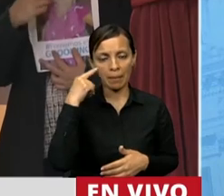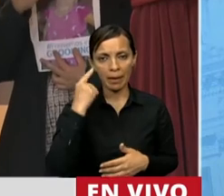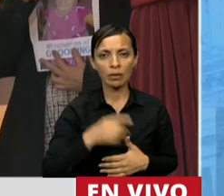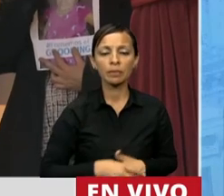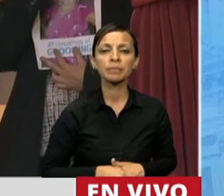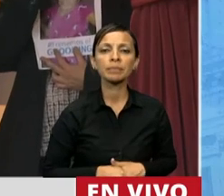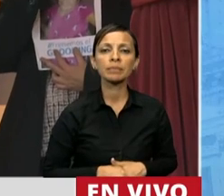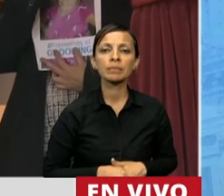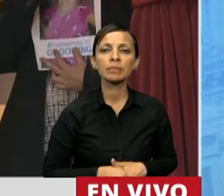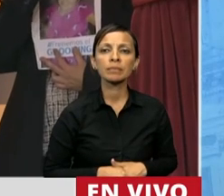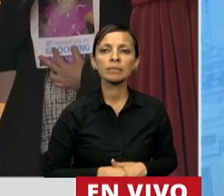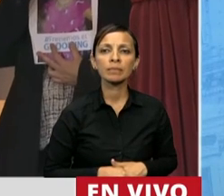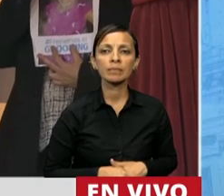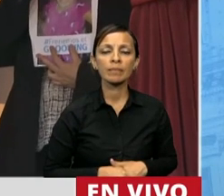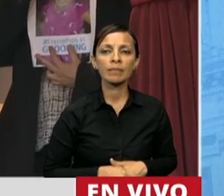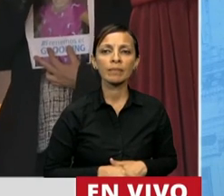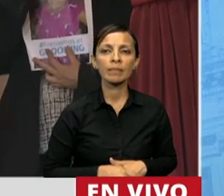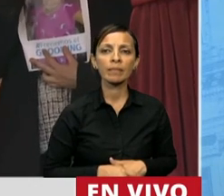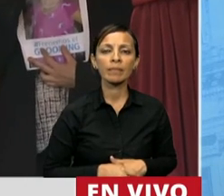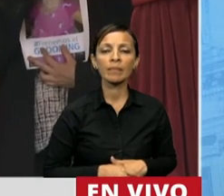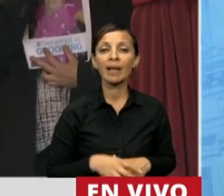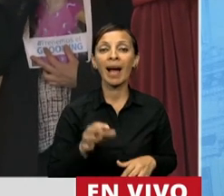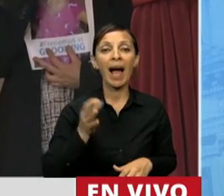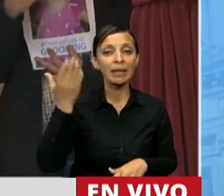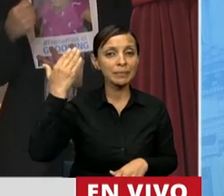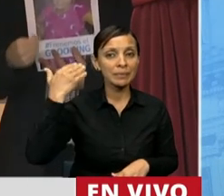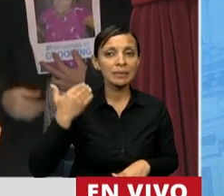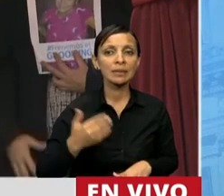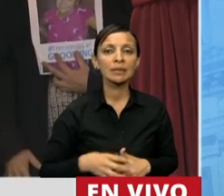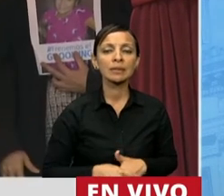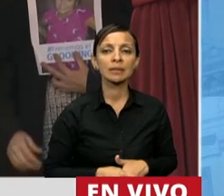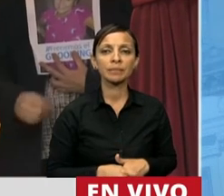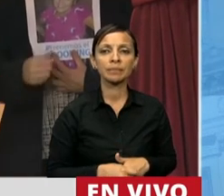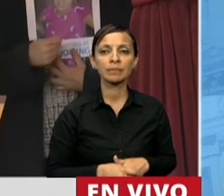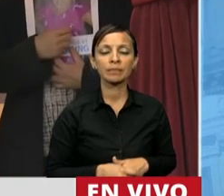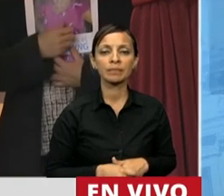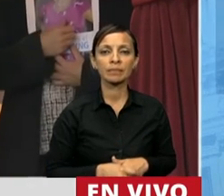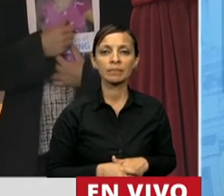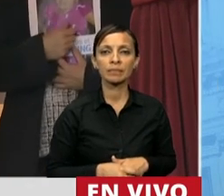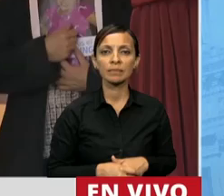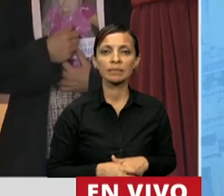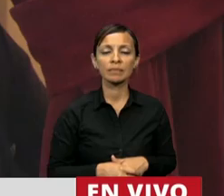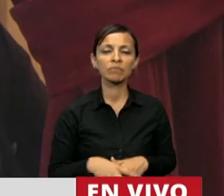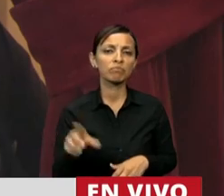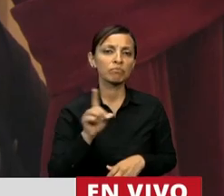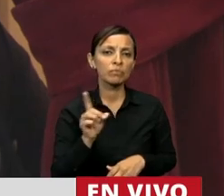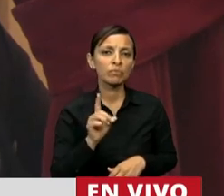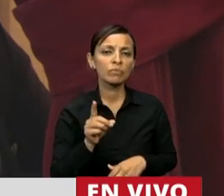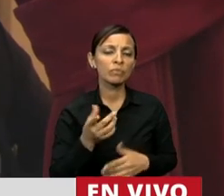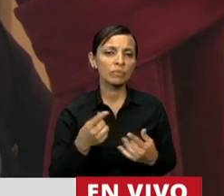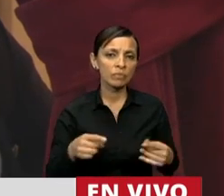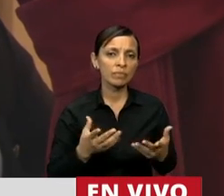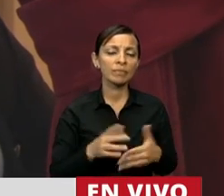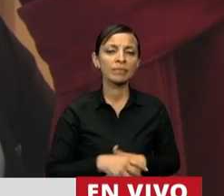Cosa que antiguamente o en el periodo anterior no era muy difícil. Gracias,